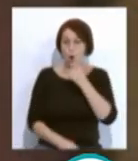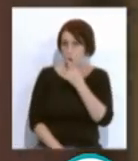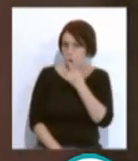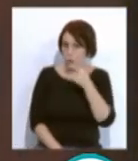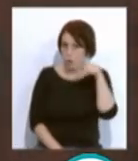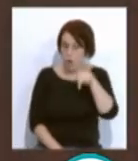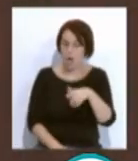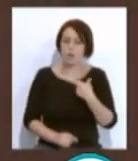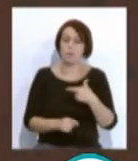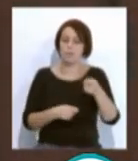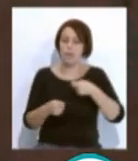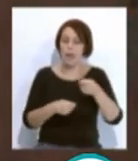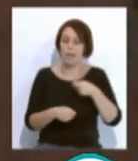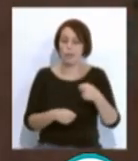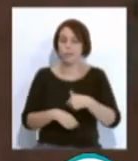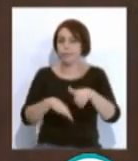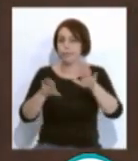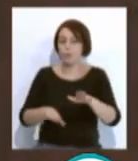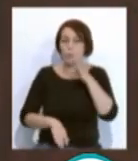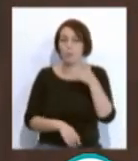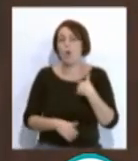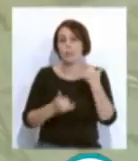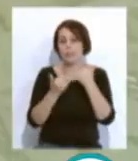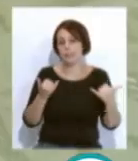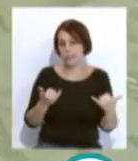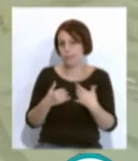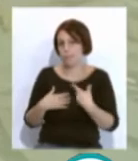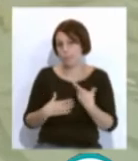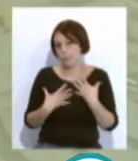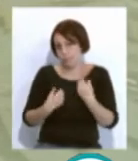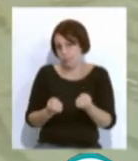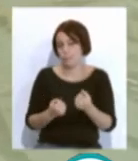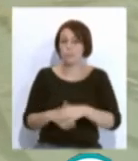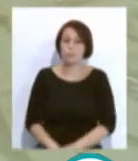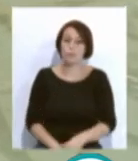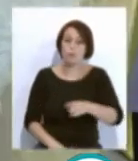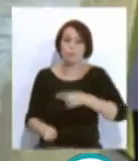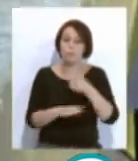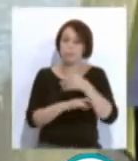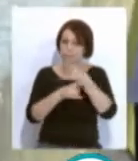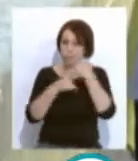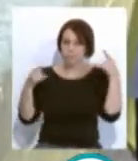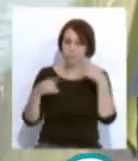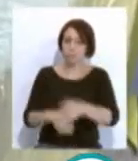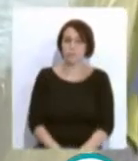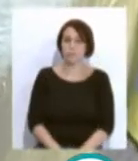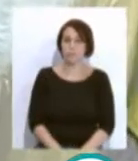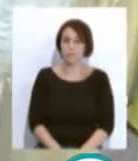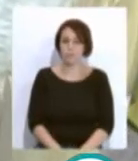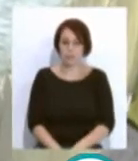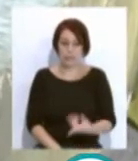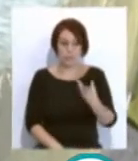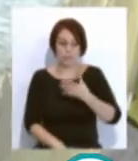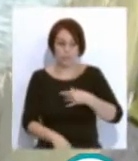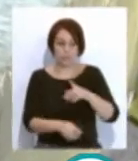en este mercado se han suspendido a causa de la crisis sanitaria y es obligatorio el uso de la mascarilla. Por parte de los productores,